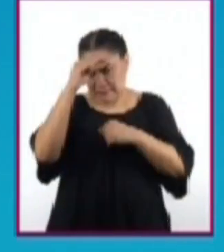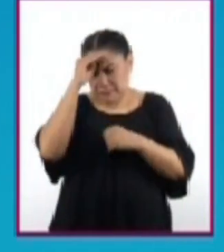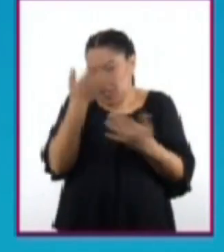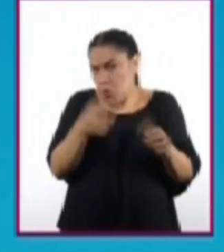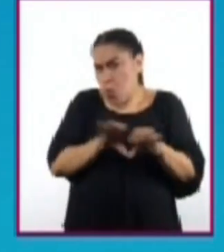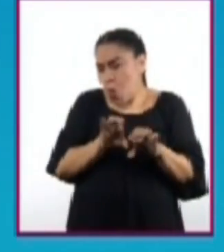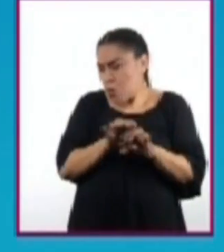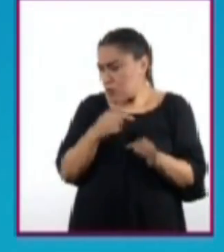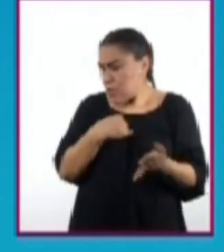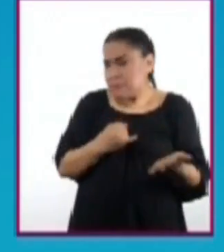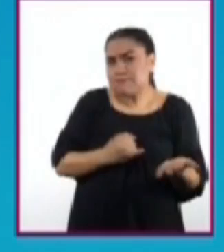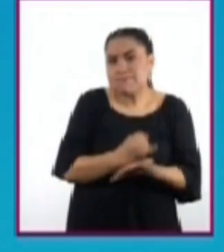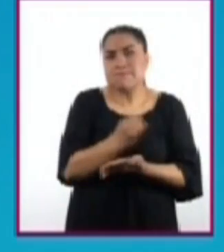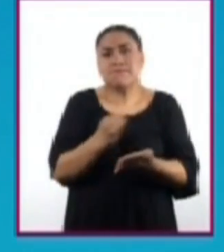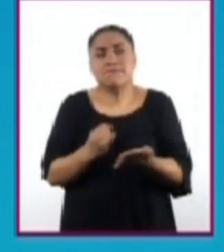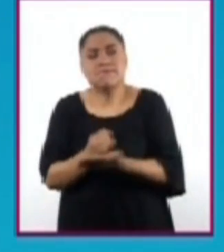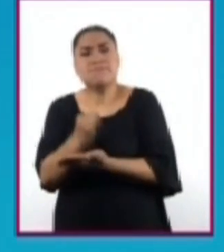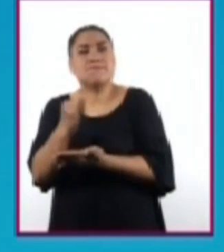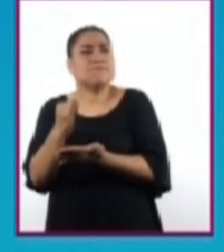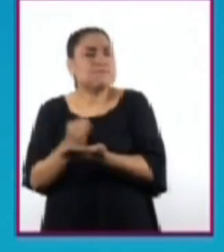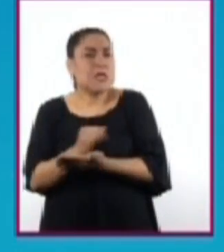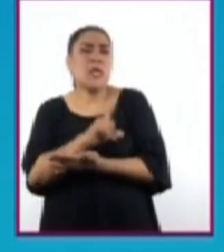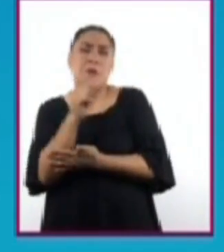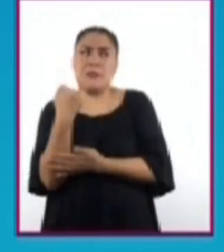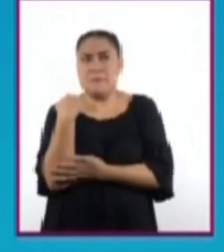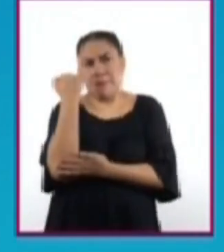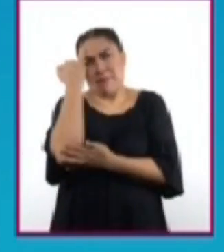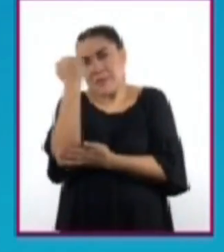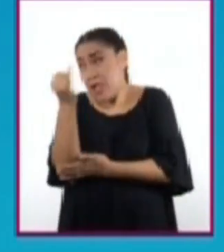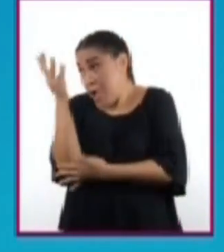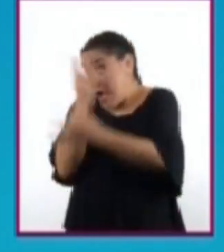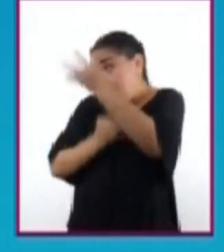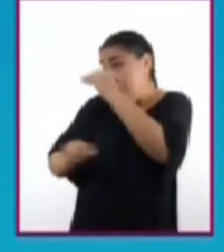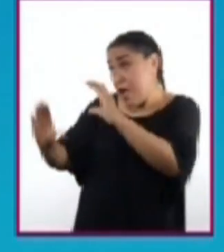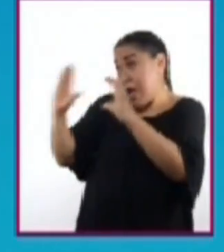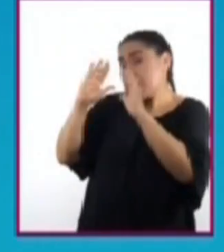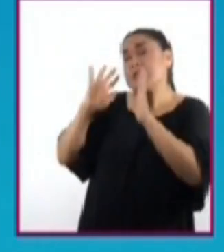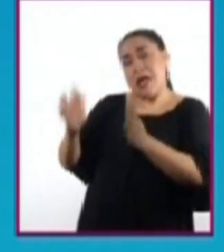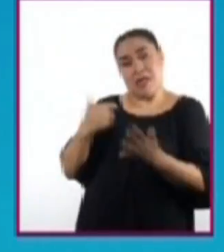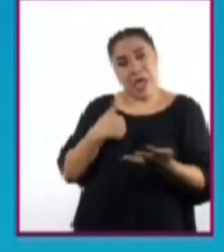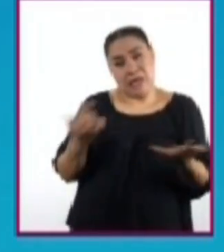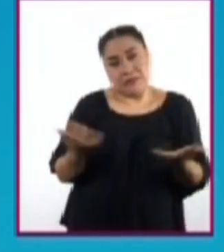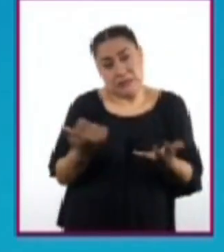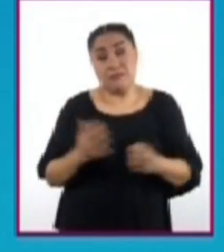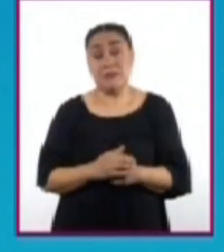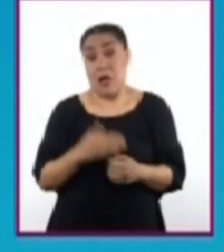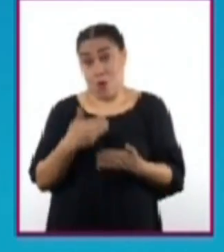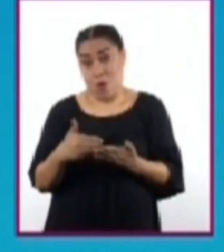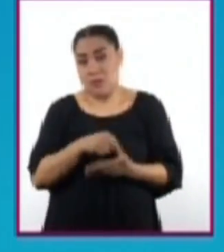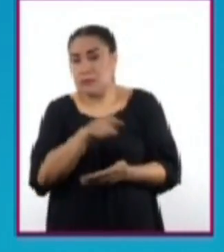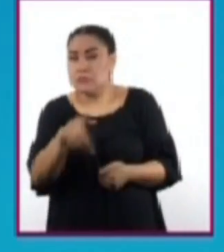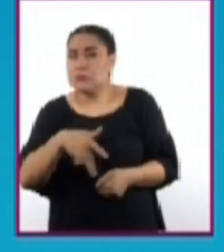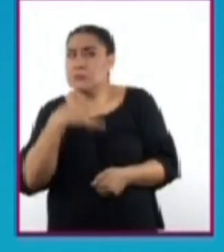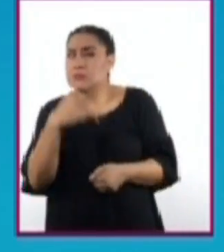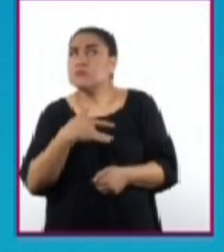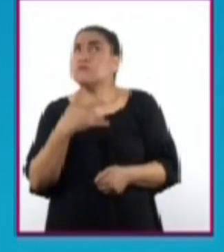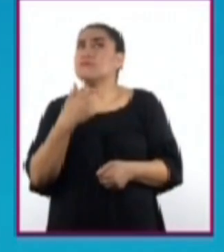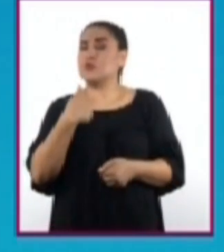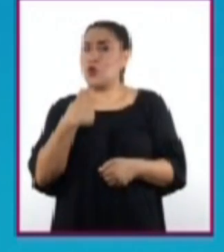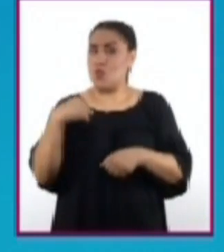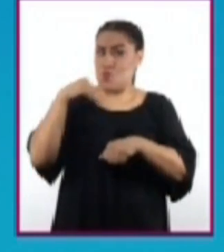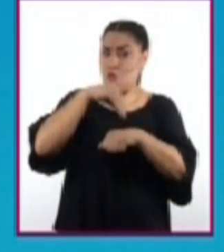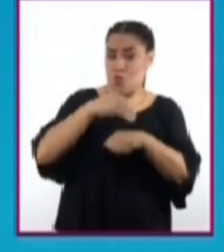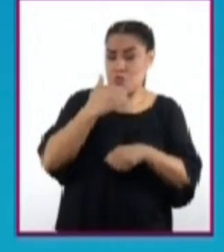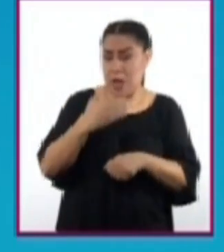mejores decisiones y poner en práctica las estrategias aprendidas. Sobre todo, siendo consciente que tu conducta actual